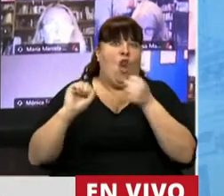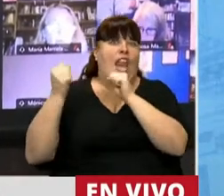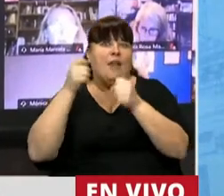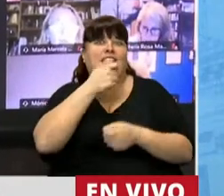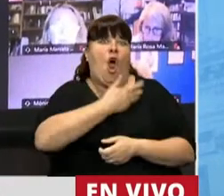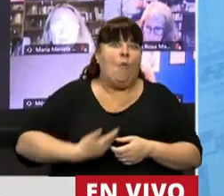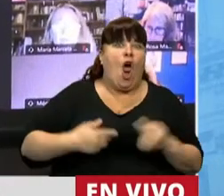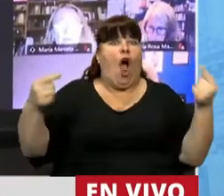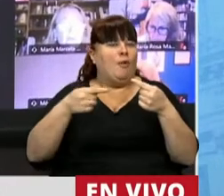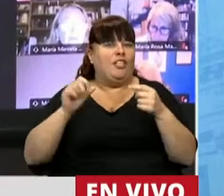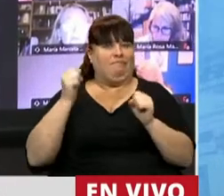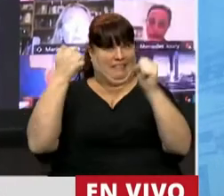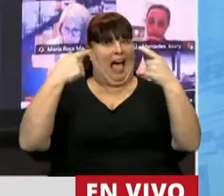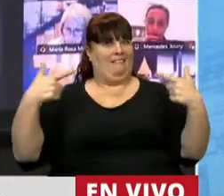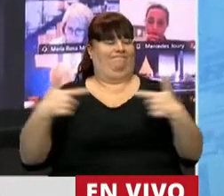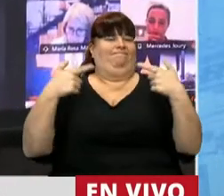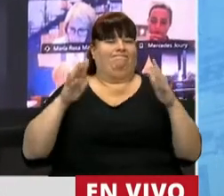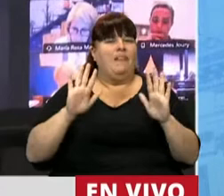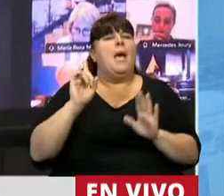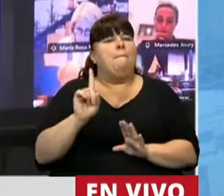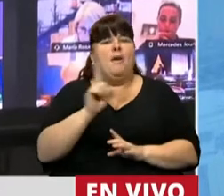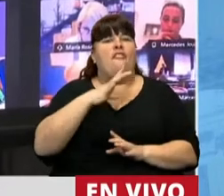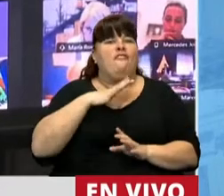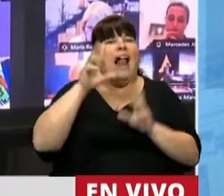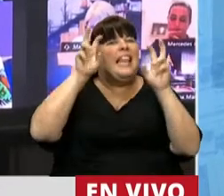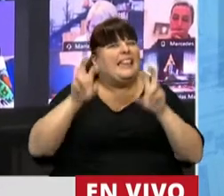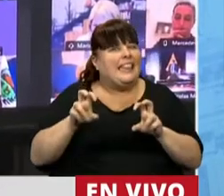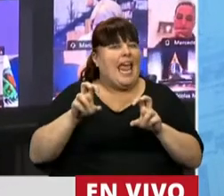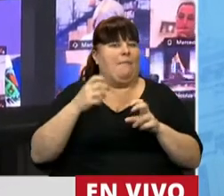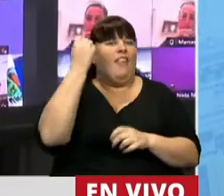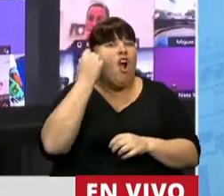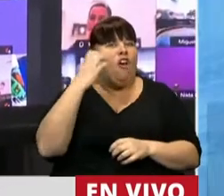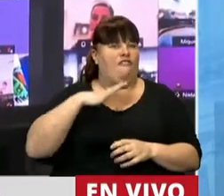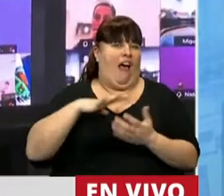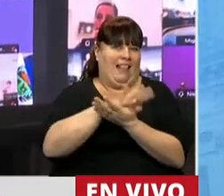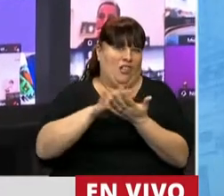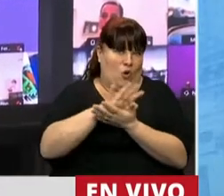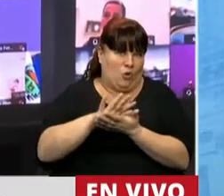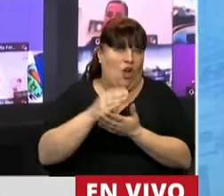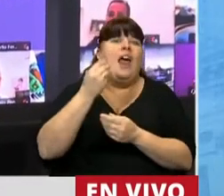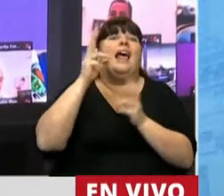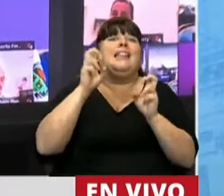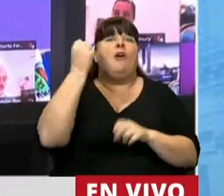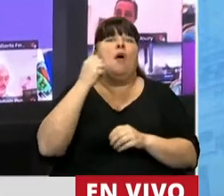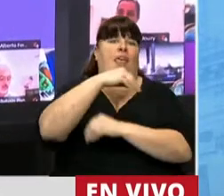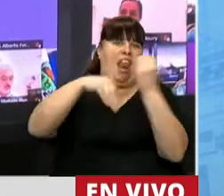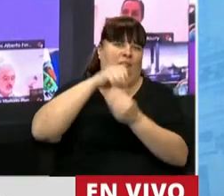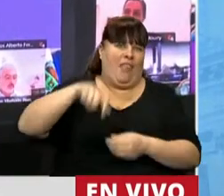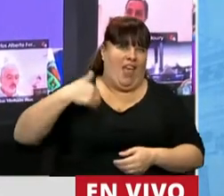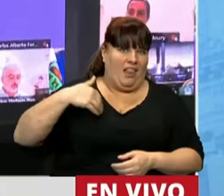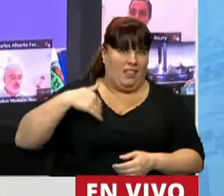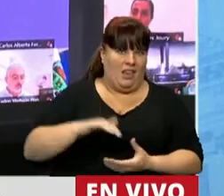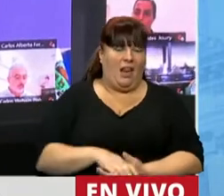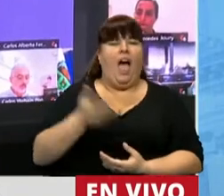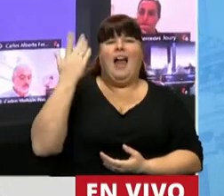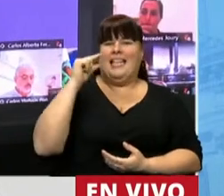quien está gobernando y a quien no lo está, no se están tratando los temas que afectan la economía de cada una de las familias de la Argentina. Recién